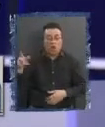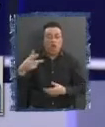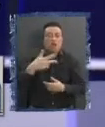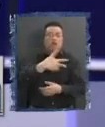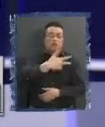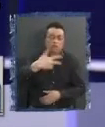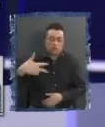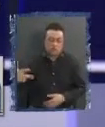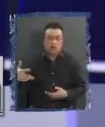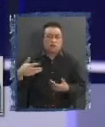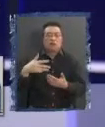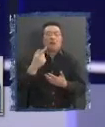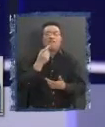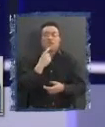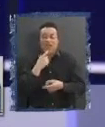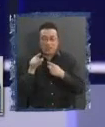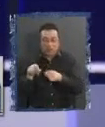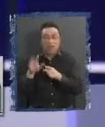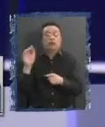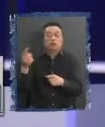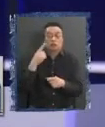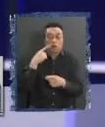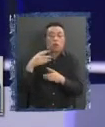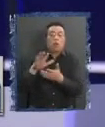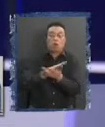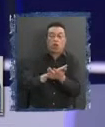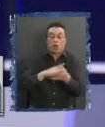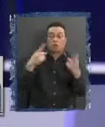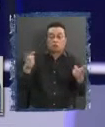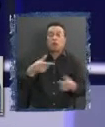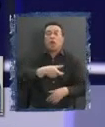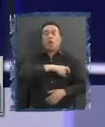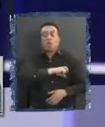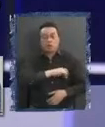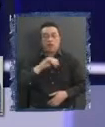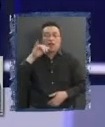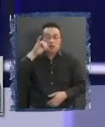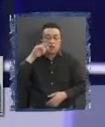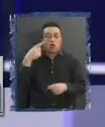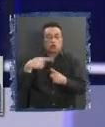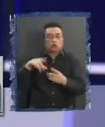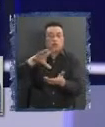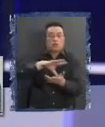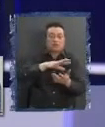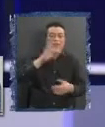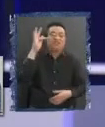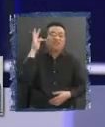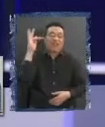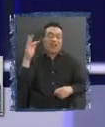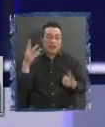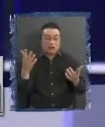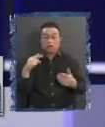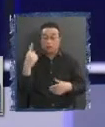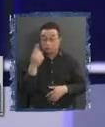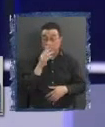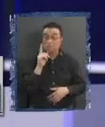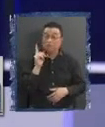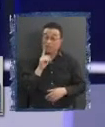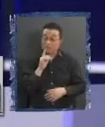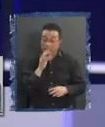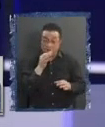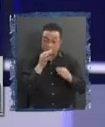son mucho más descentralizados que países como, por ejemplo, España, Italia o otros países federales. Entonces, el mito de que la única forma de